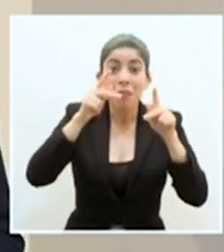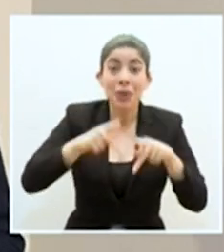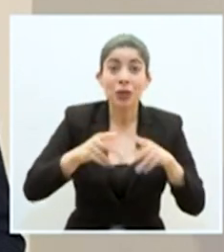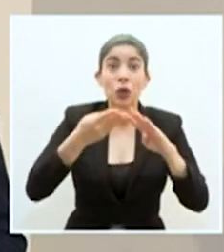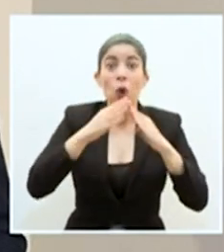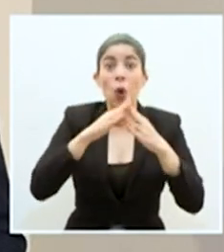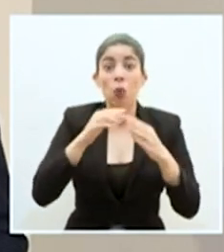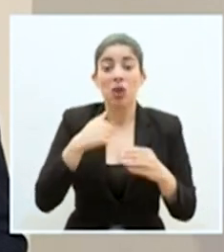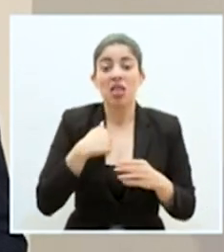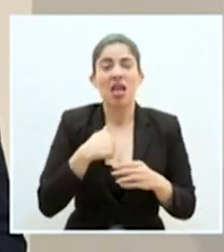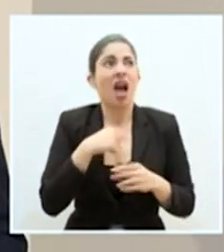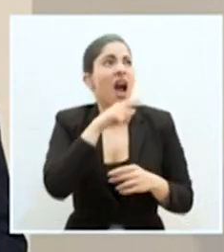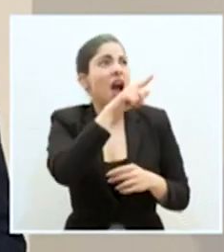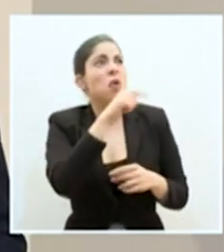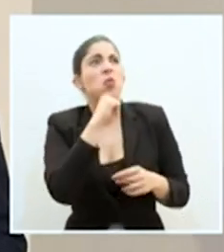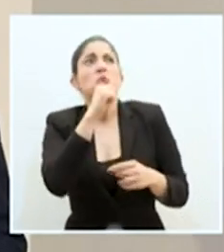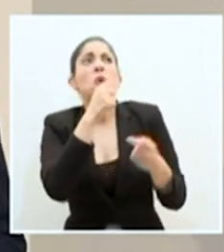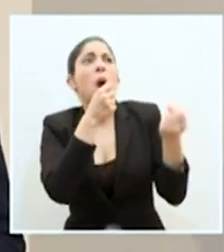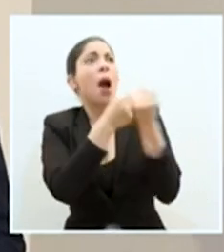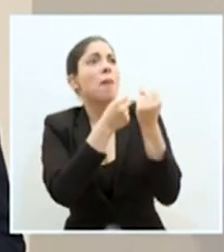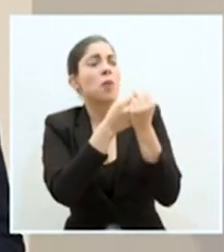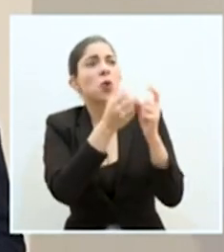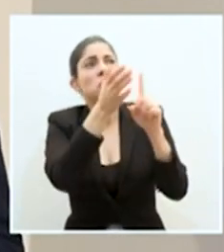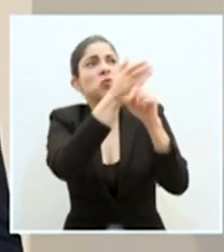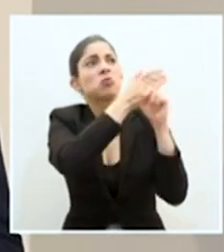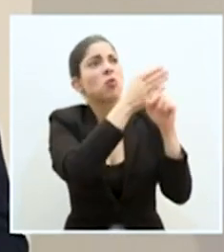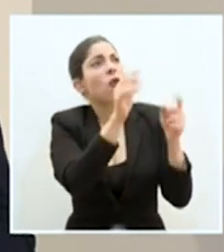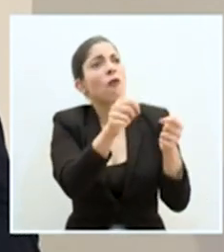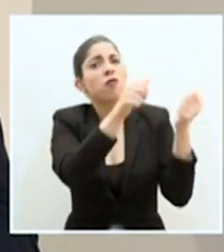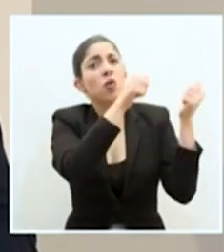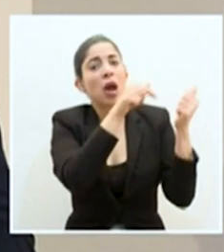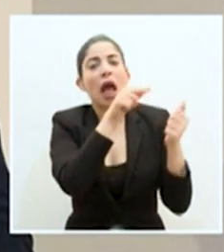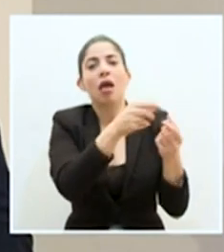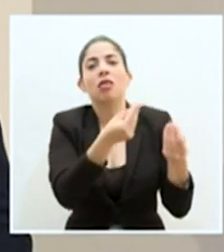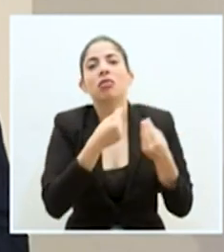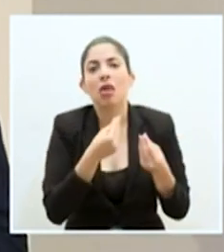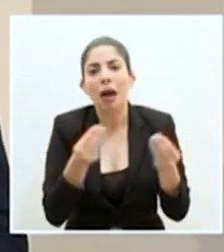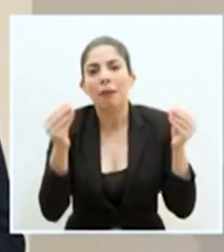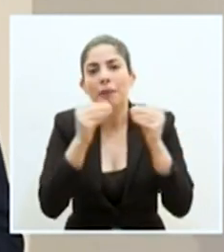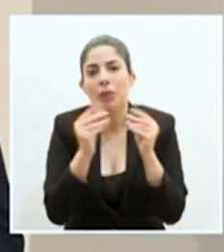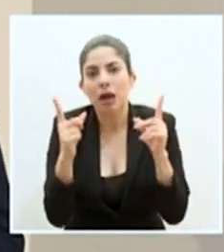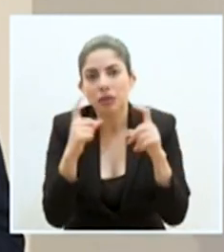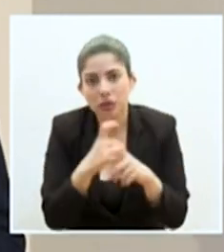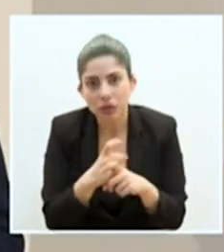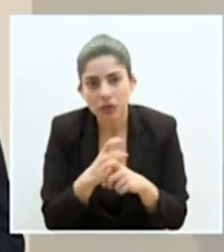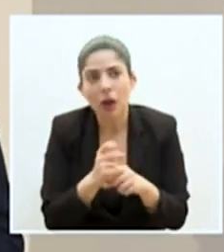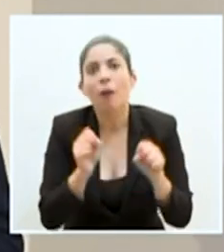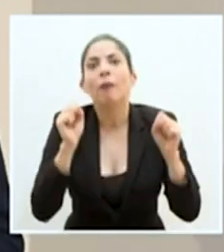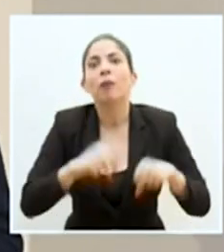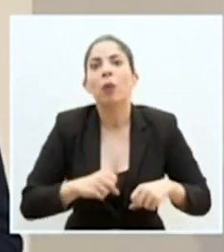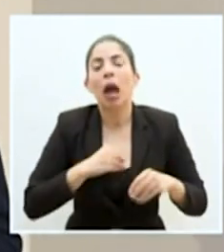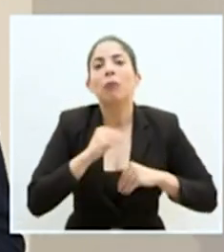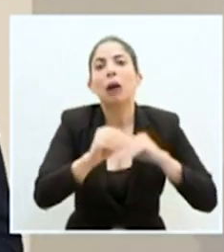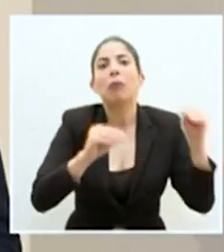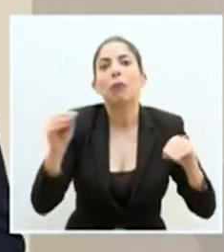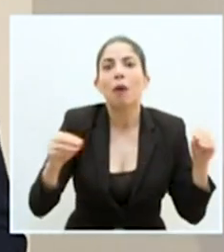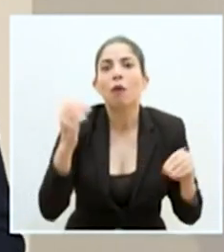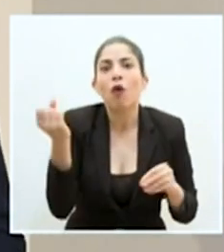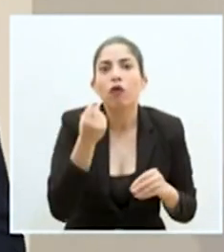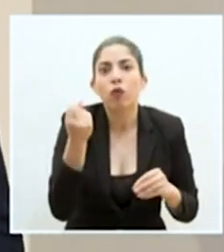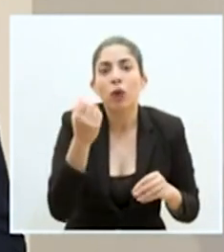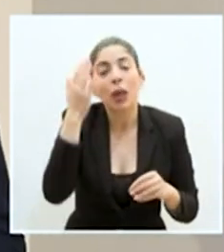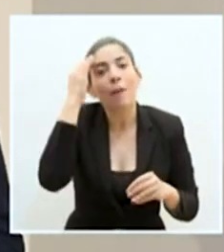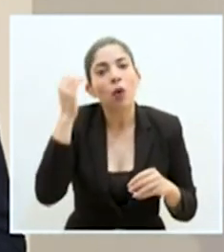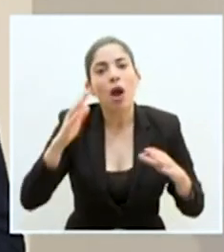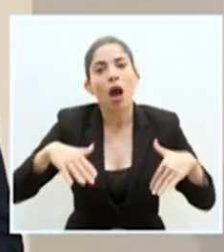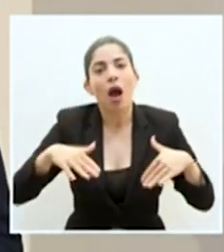comunidades no apoyan en lo que es el aislamiento, eso se puede complicar y puede haber una transmisión mucho más importante en ese lugar por no